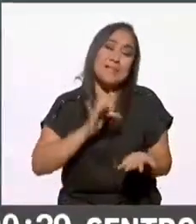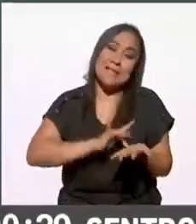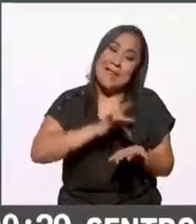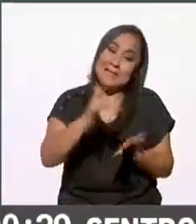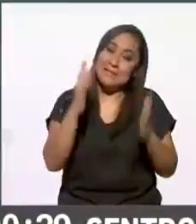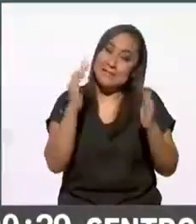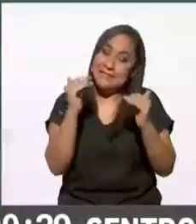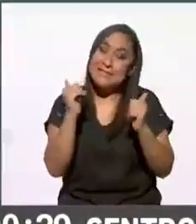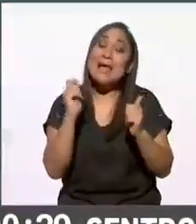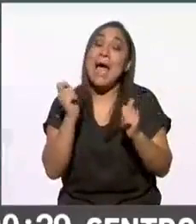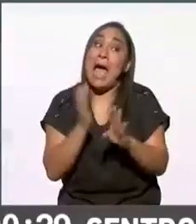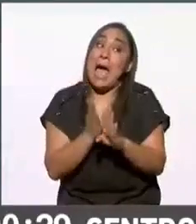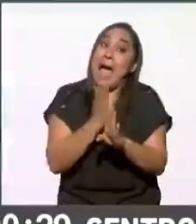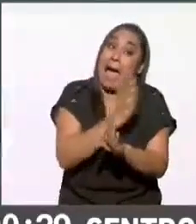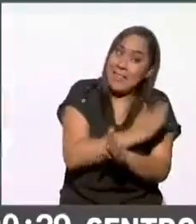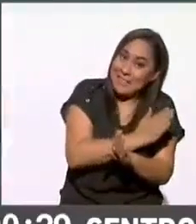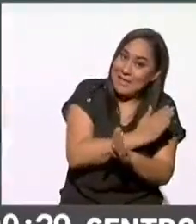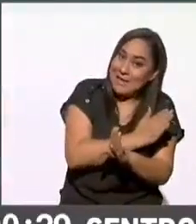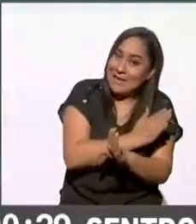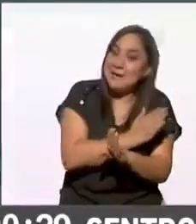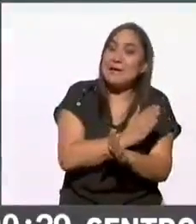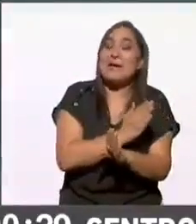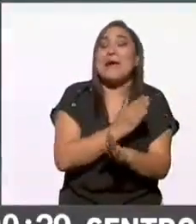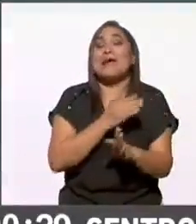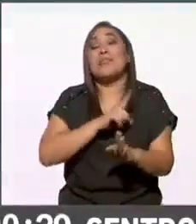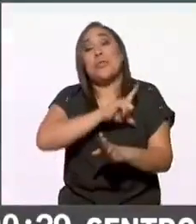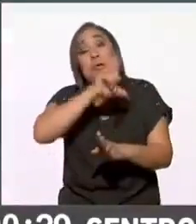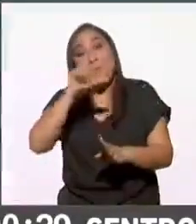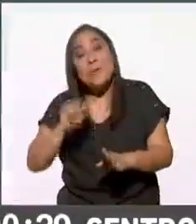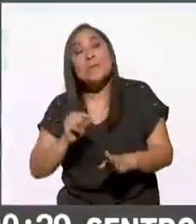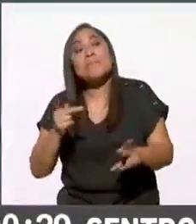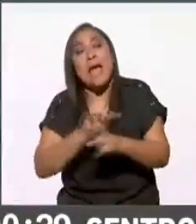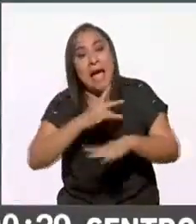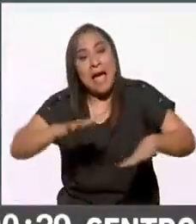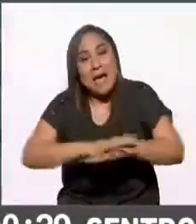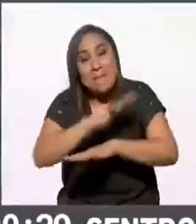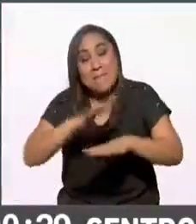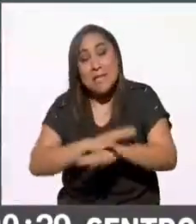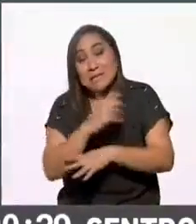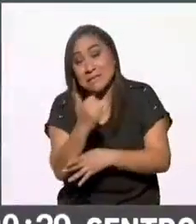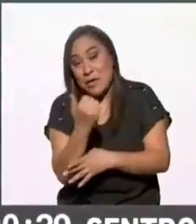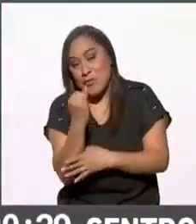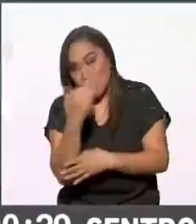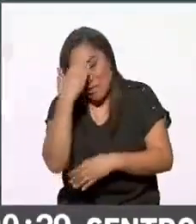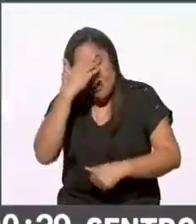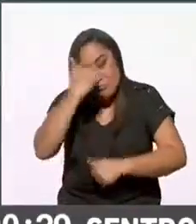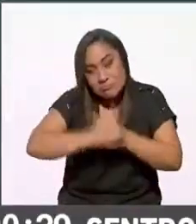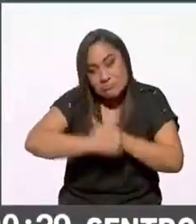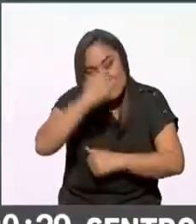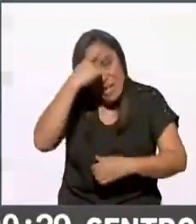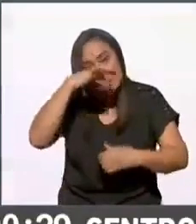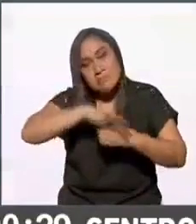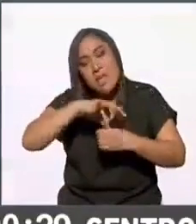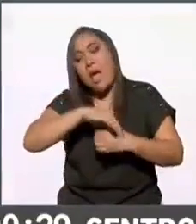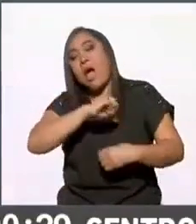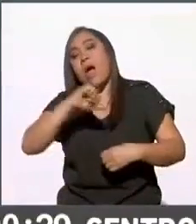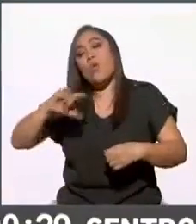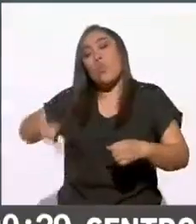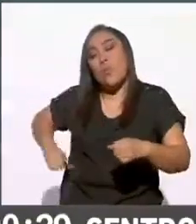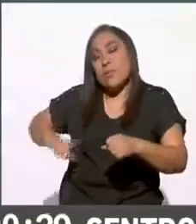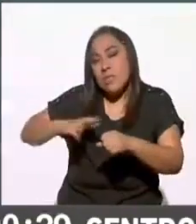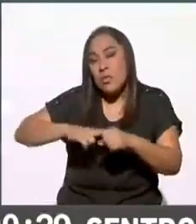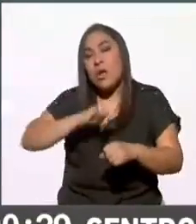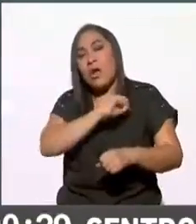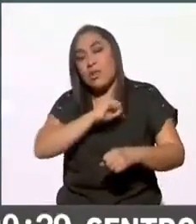ayunantes y un después de este 6 de junio elecciones intermedias 2021 los medios públicos